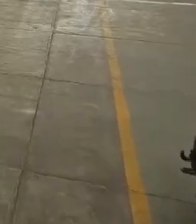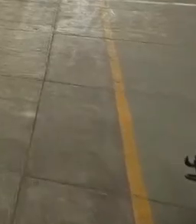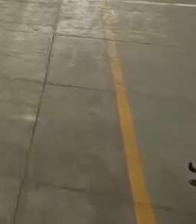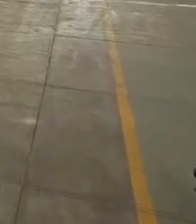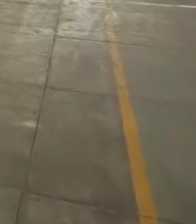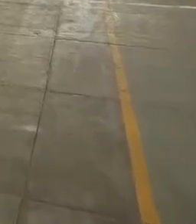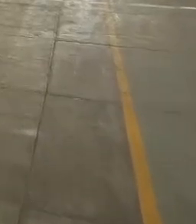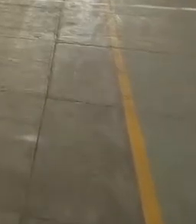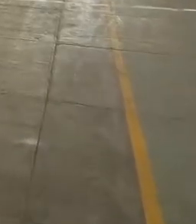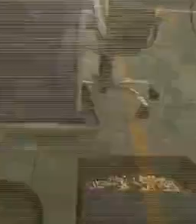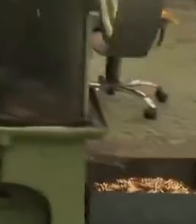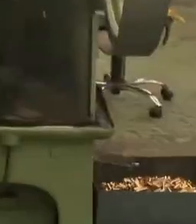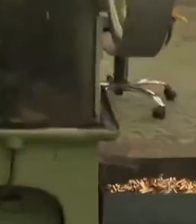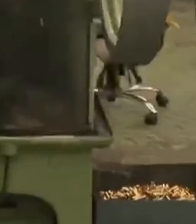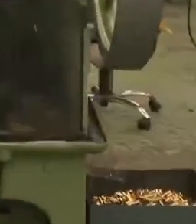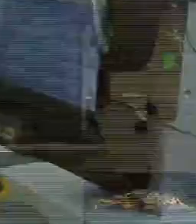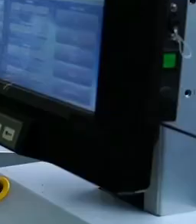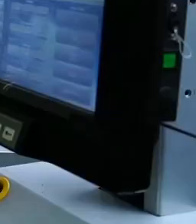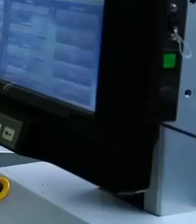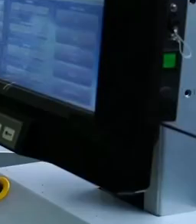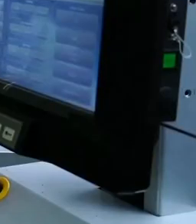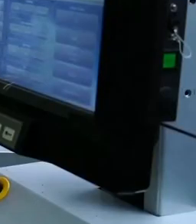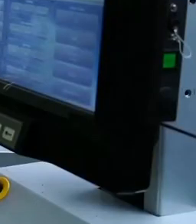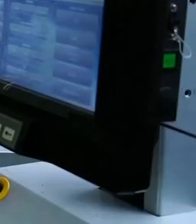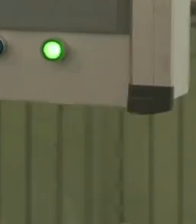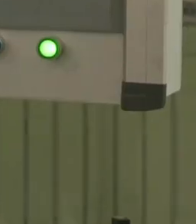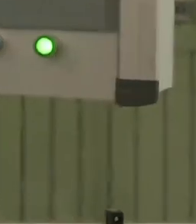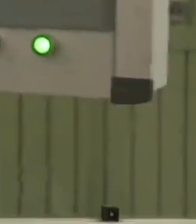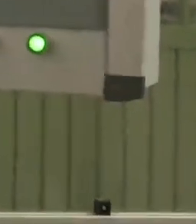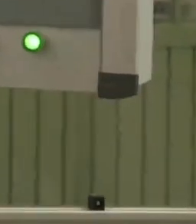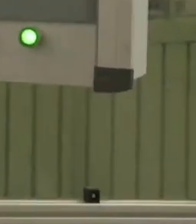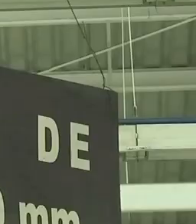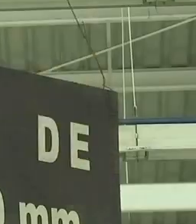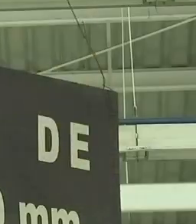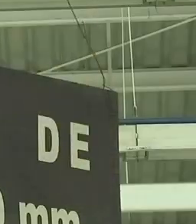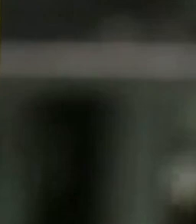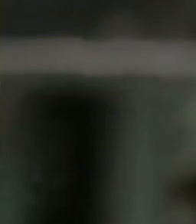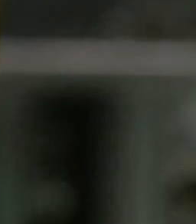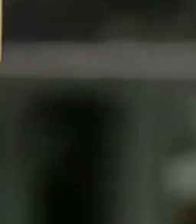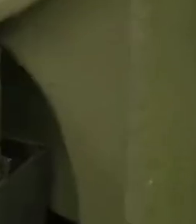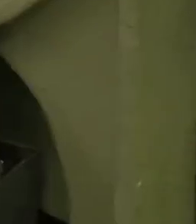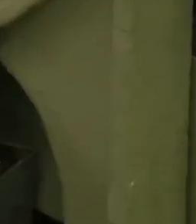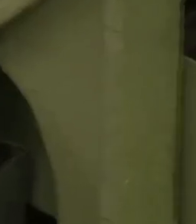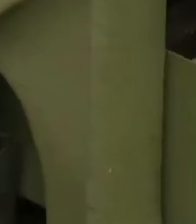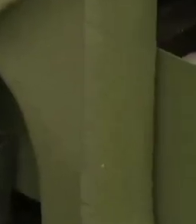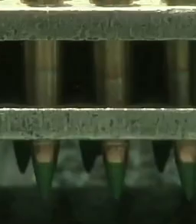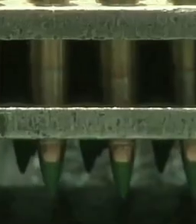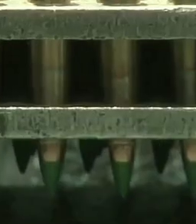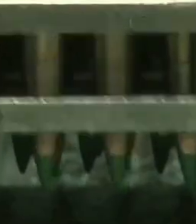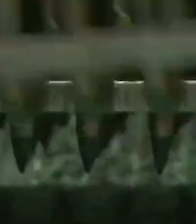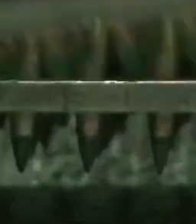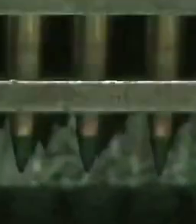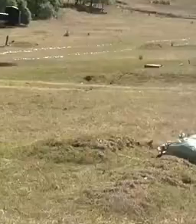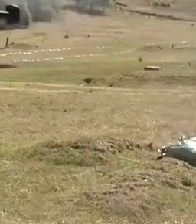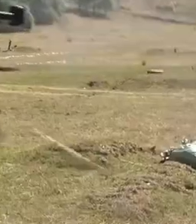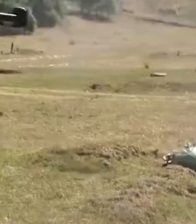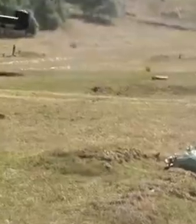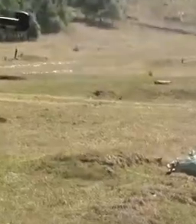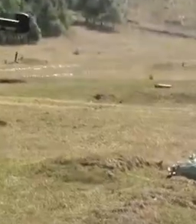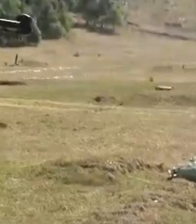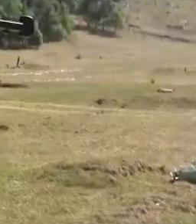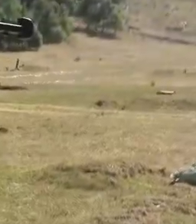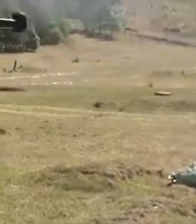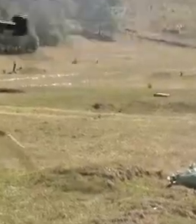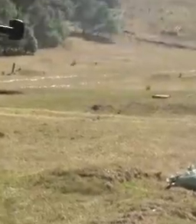material de guerra, vehículos militares, maquinaria y todo aquel equipo industrial que permita satisfacer las necesidades de las